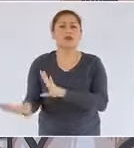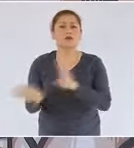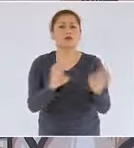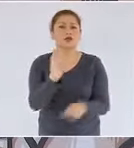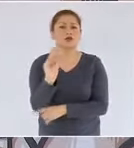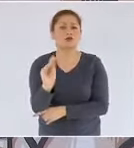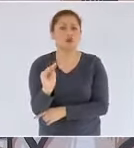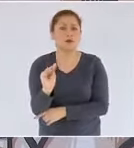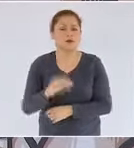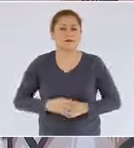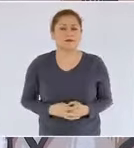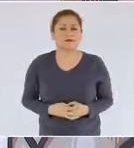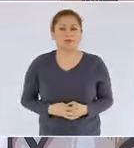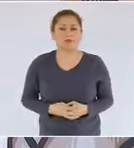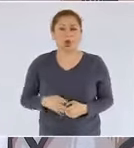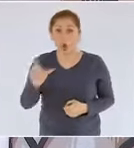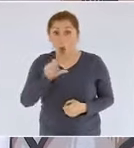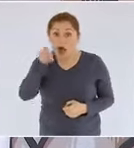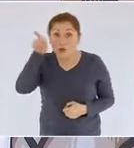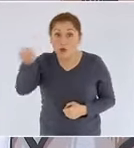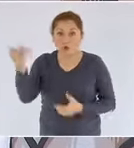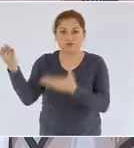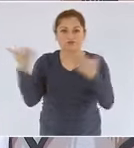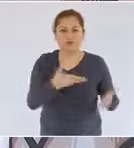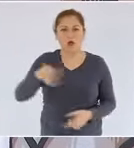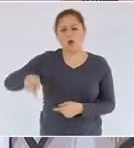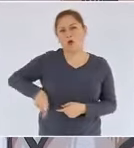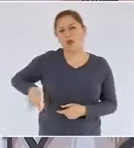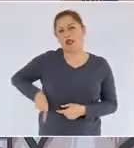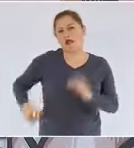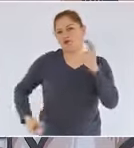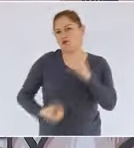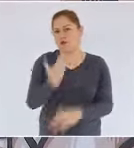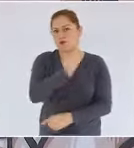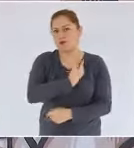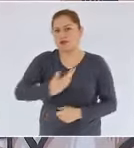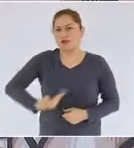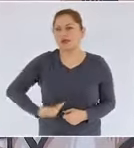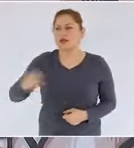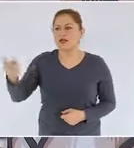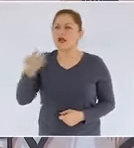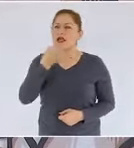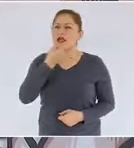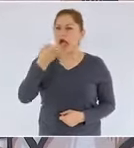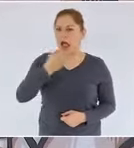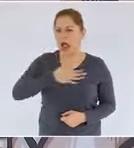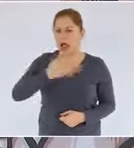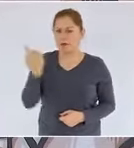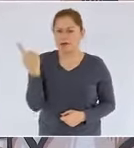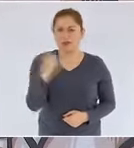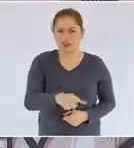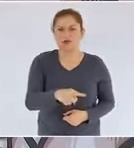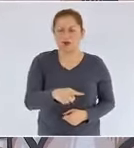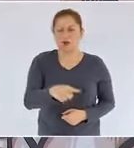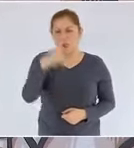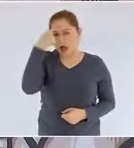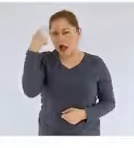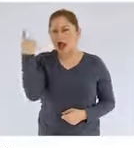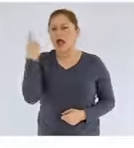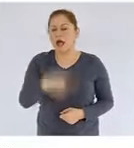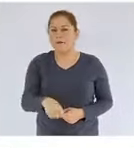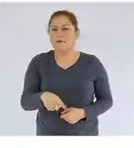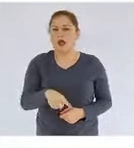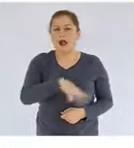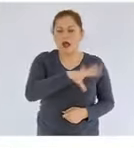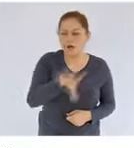Su primera instrucción, presidente, fue la de cambiar la fallida estrategia de invertir en proyectos de